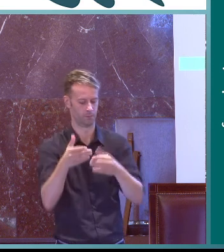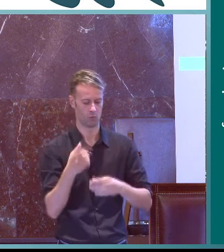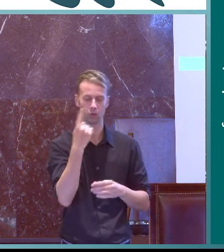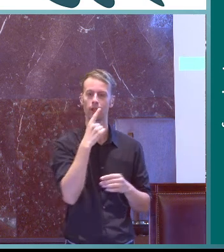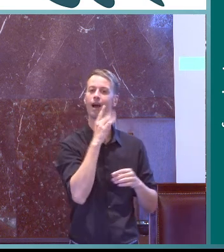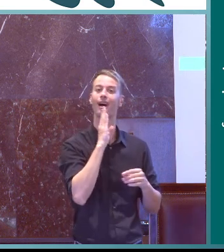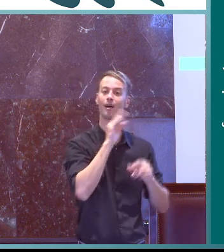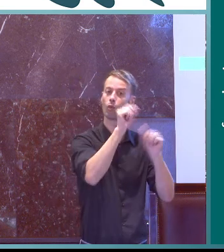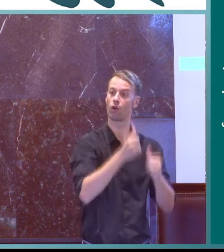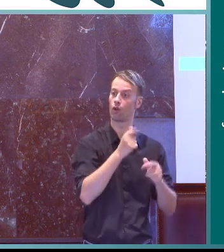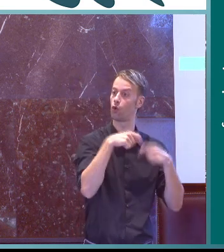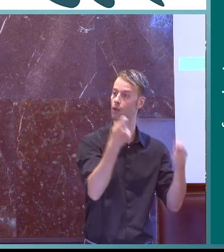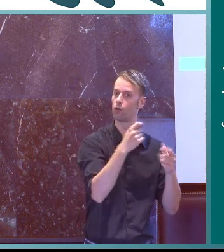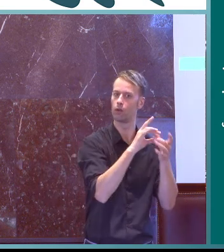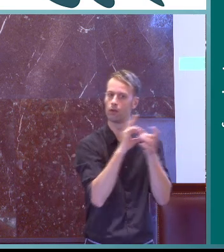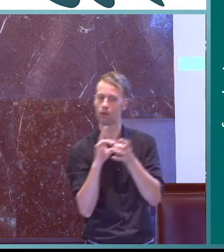posible línea de trabajo